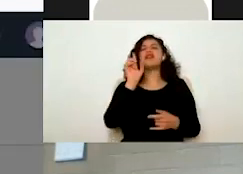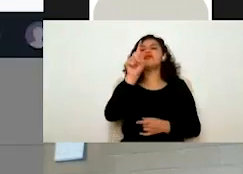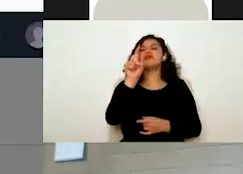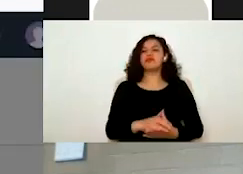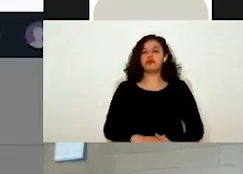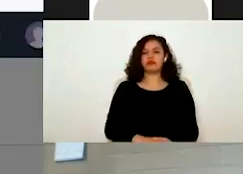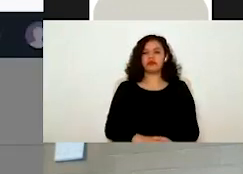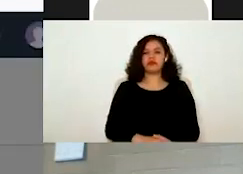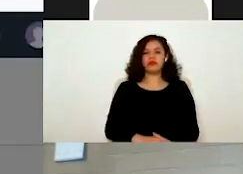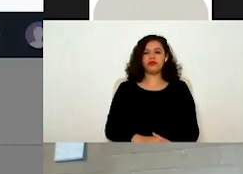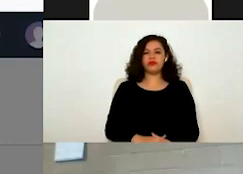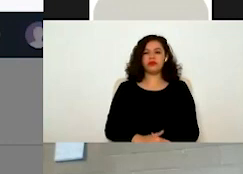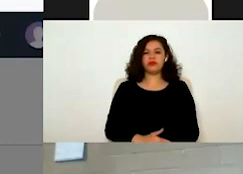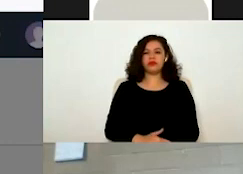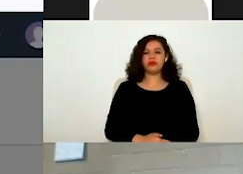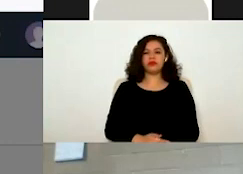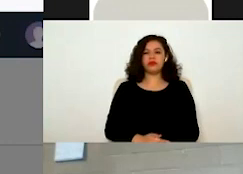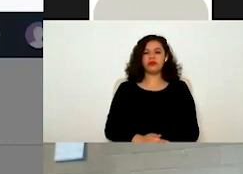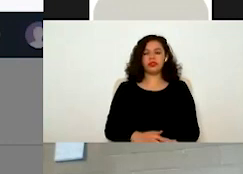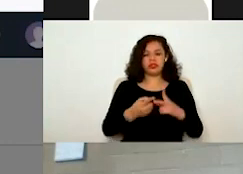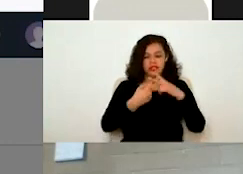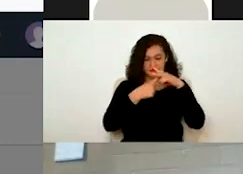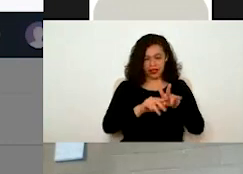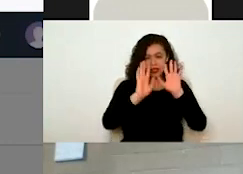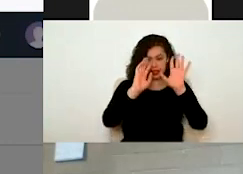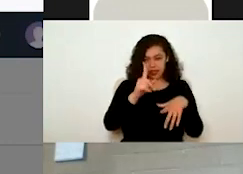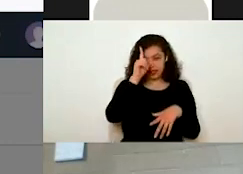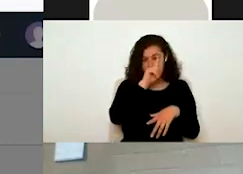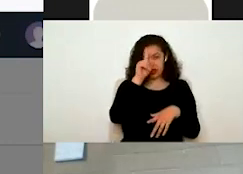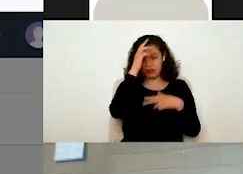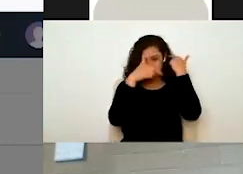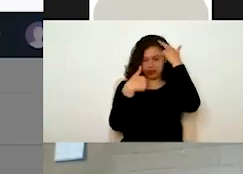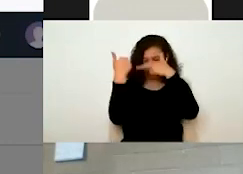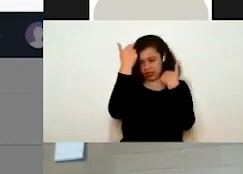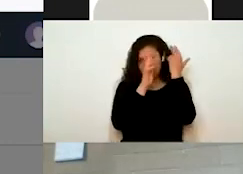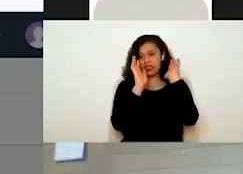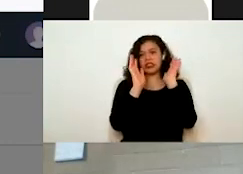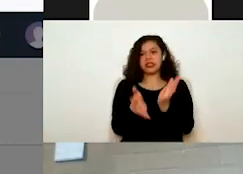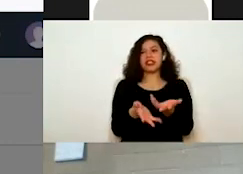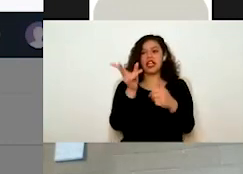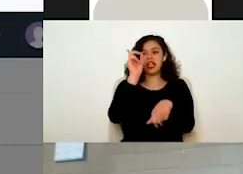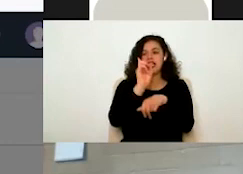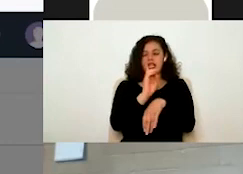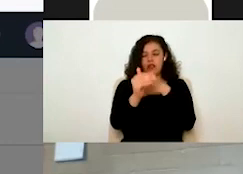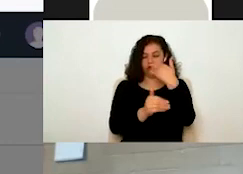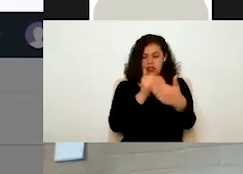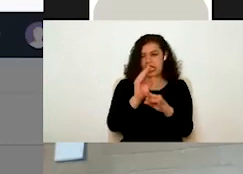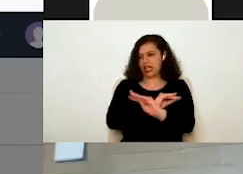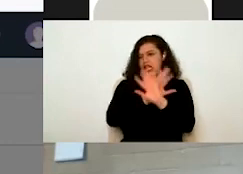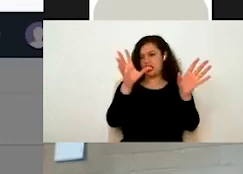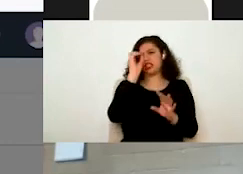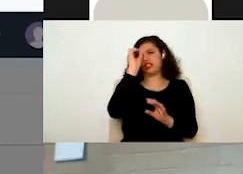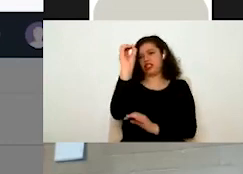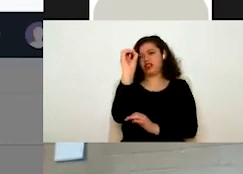aquí me dice que ya pasó por la etapa inicial. Mi asesor ya lo analizó. Y aquí podemos ver los días en proceso. Obviamente, pues aquí aparece cero